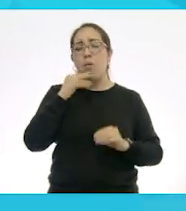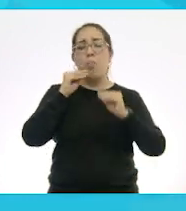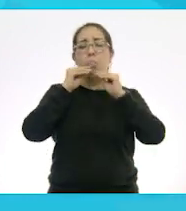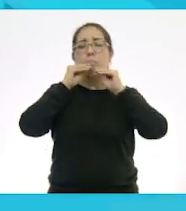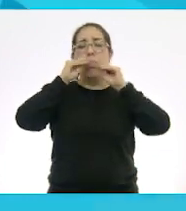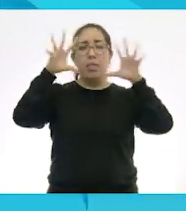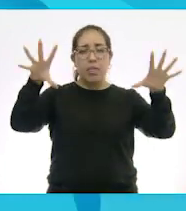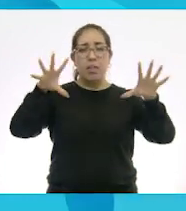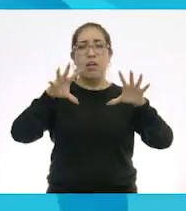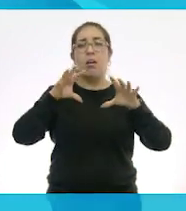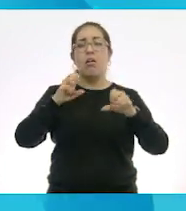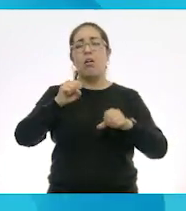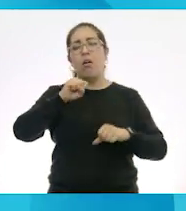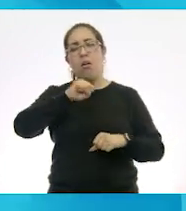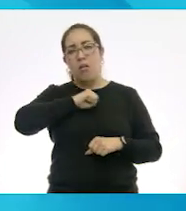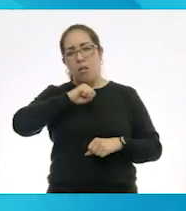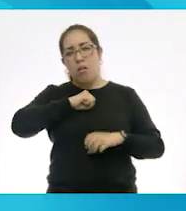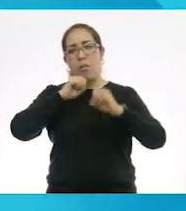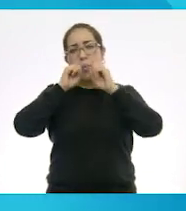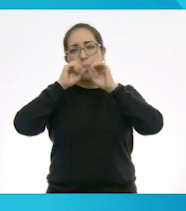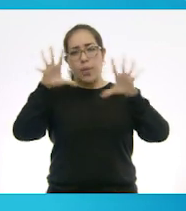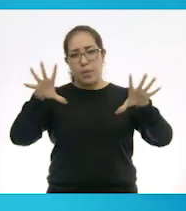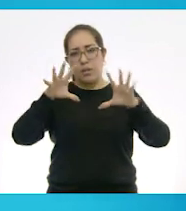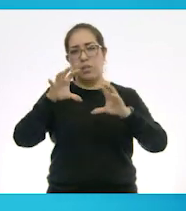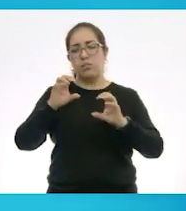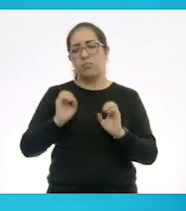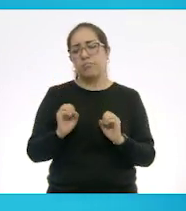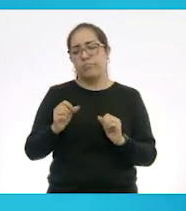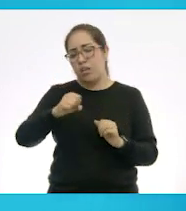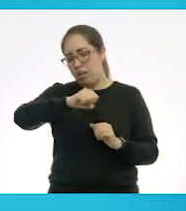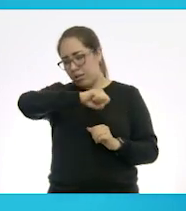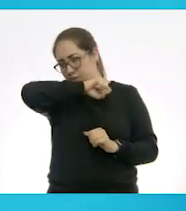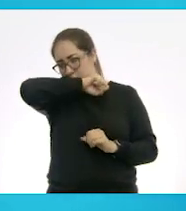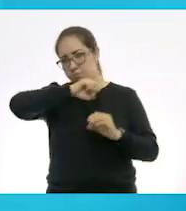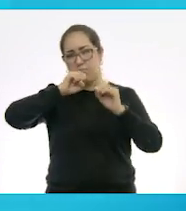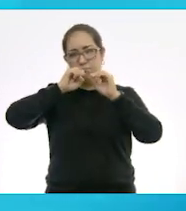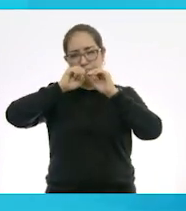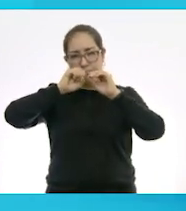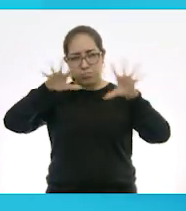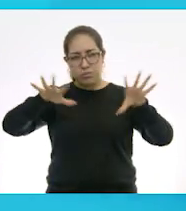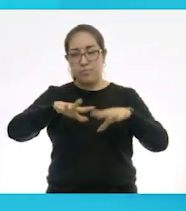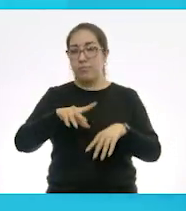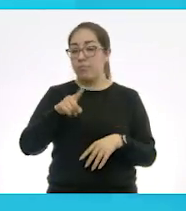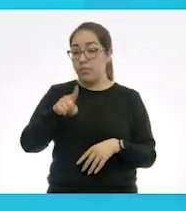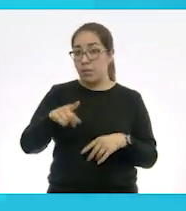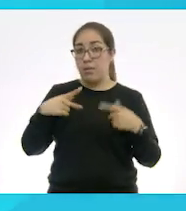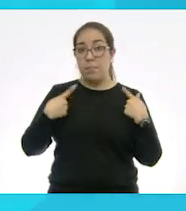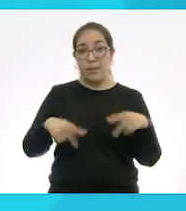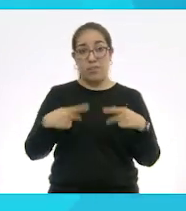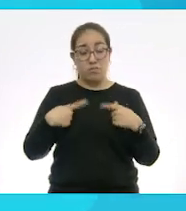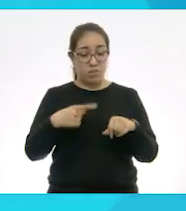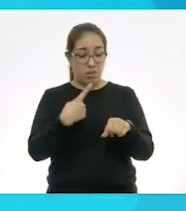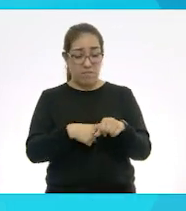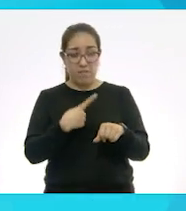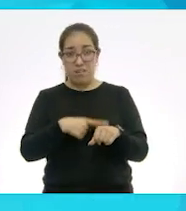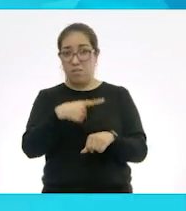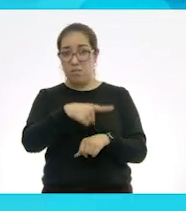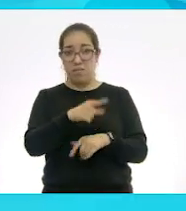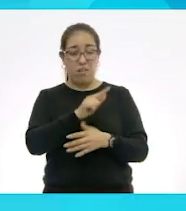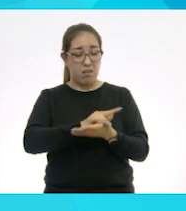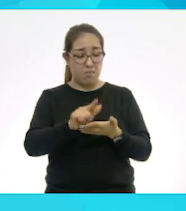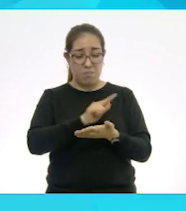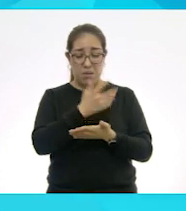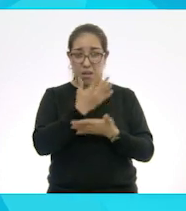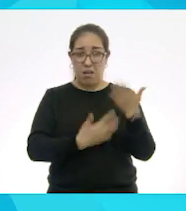estornudar. También tenemos que identificar si yo tengo contacto directo con una persona que está infectada y esta no haya hecho higiene de manos, yo tengo el riesgo de